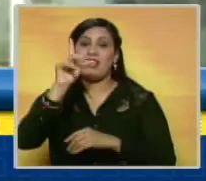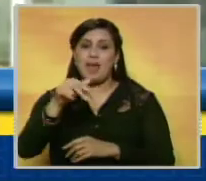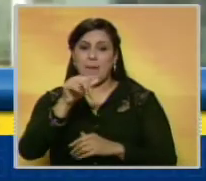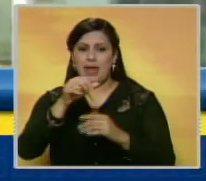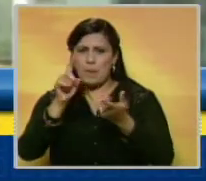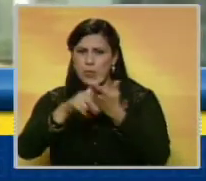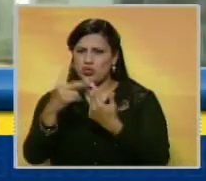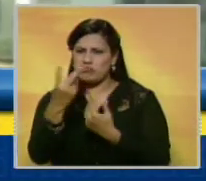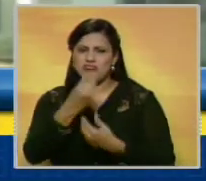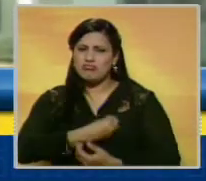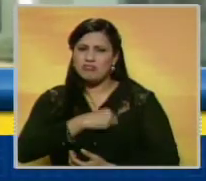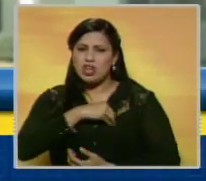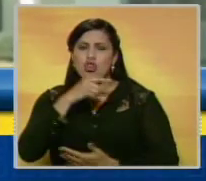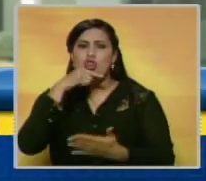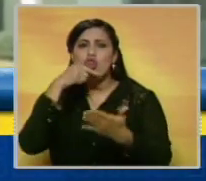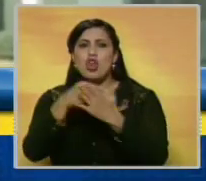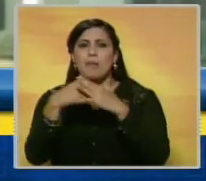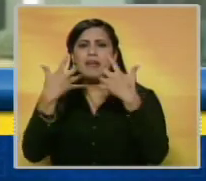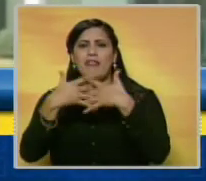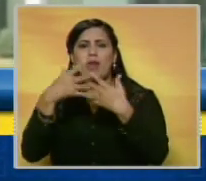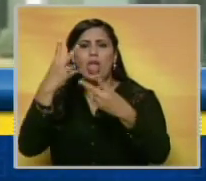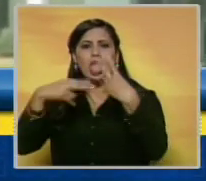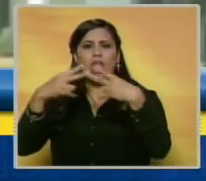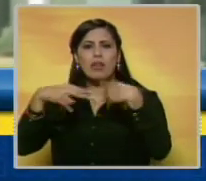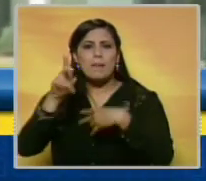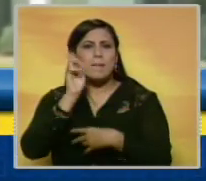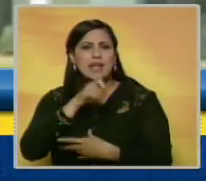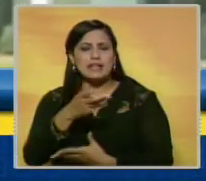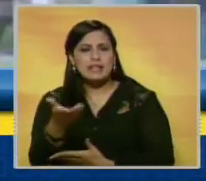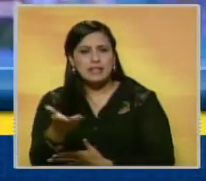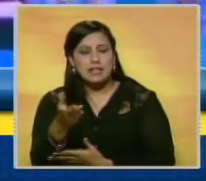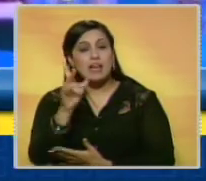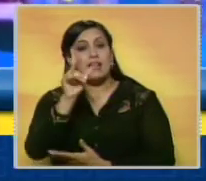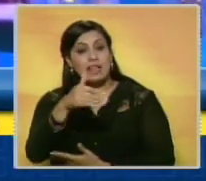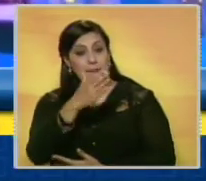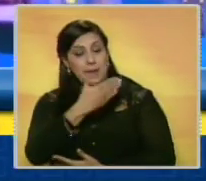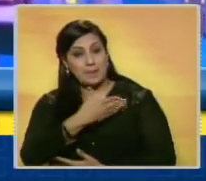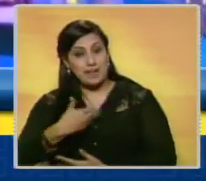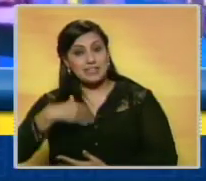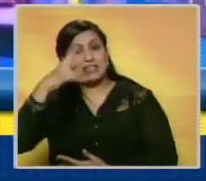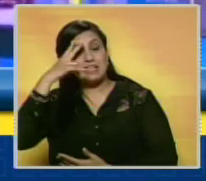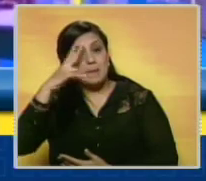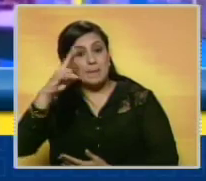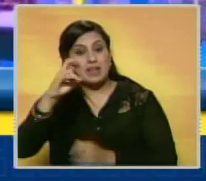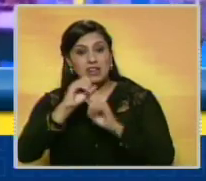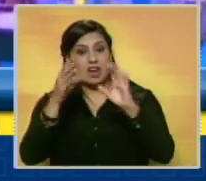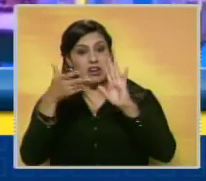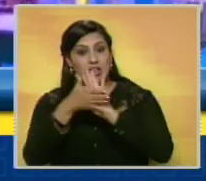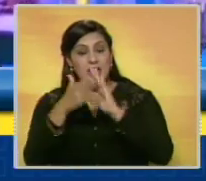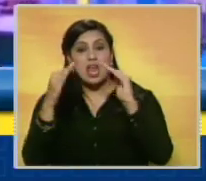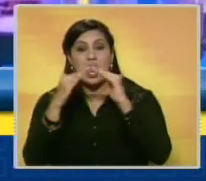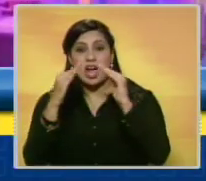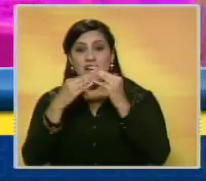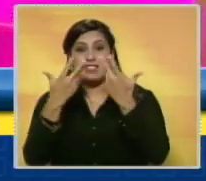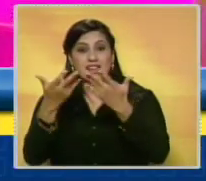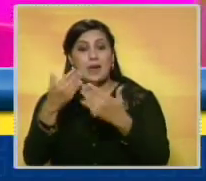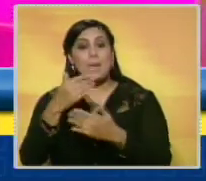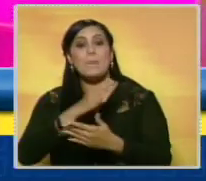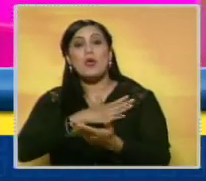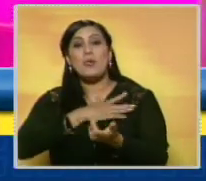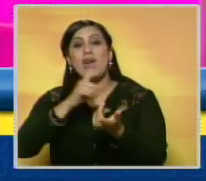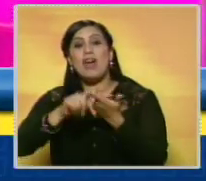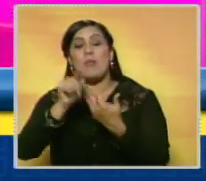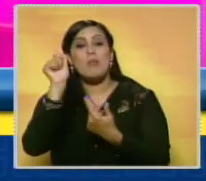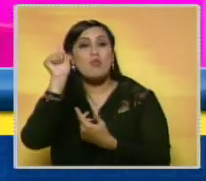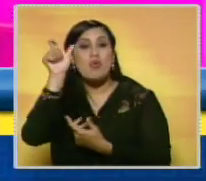pareja presidencial a nombre de una empresa contratista del gobierno. La presidencia mexicana aclaró que la casa pertenece a la primera dama,